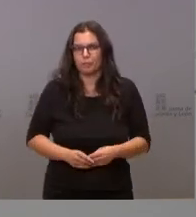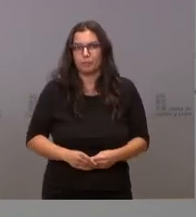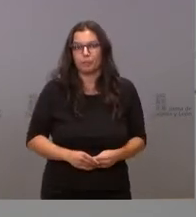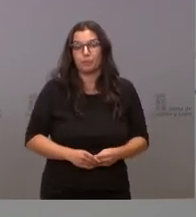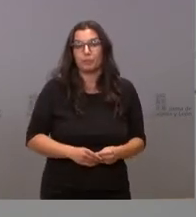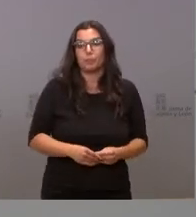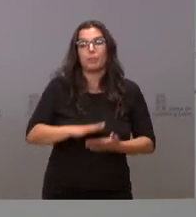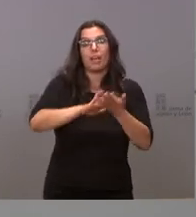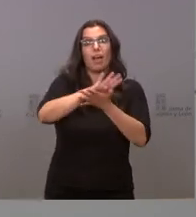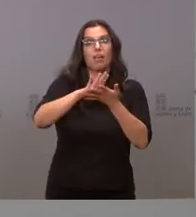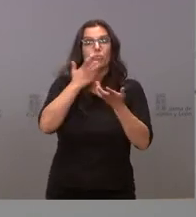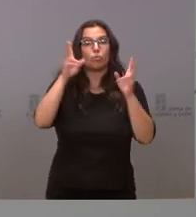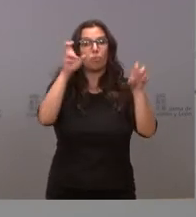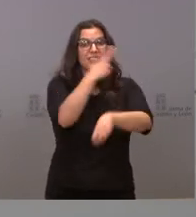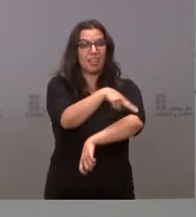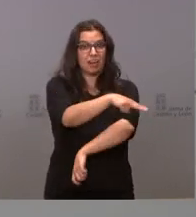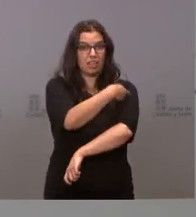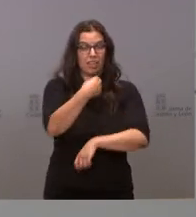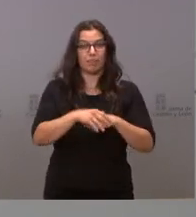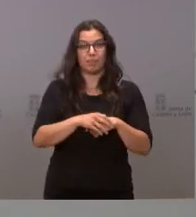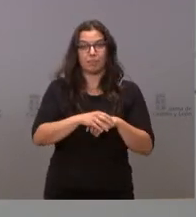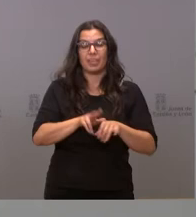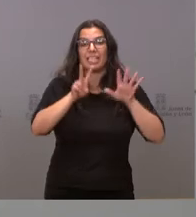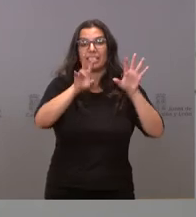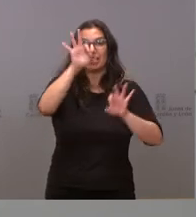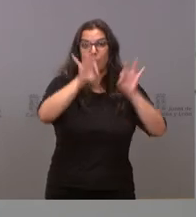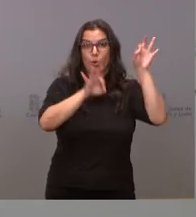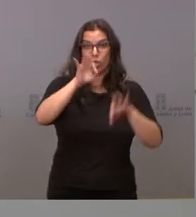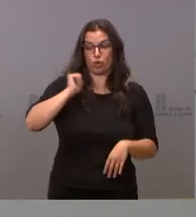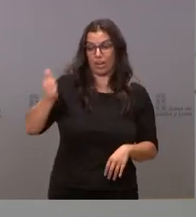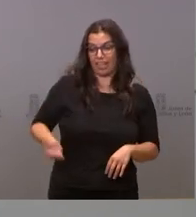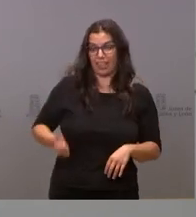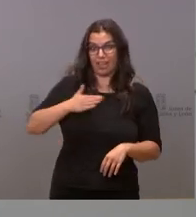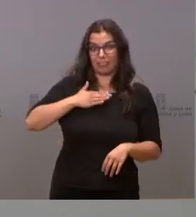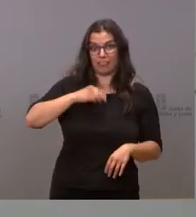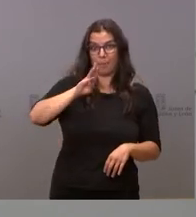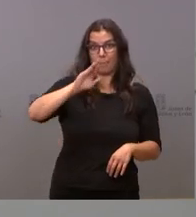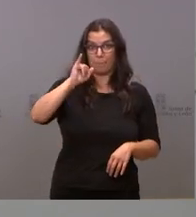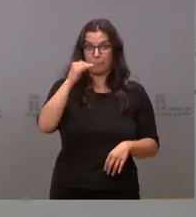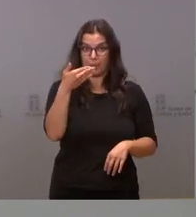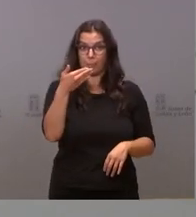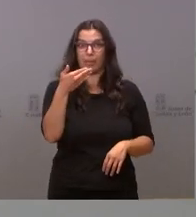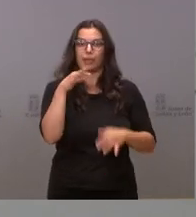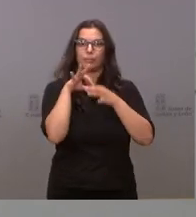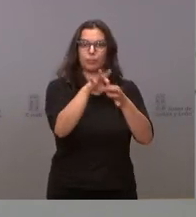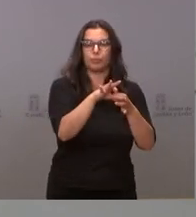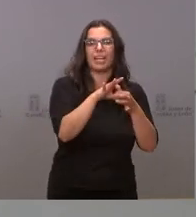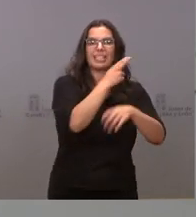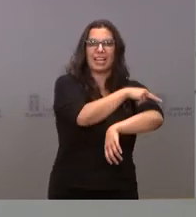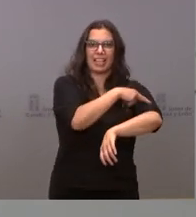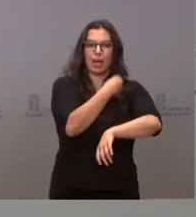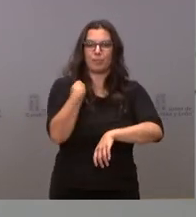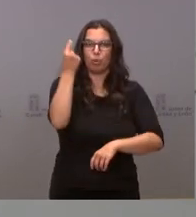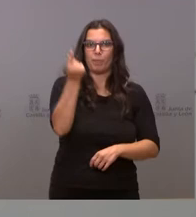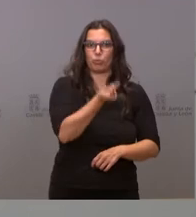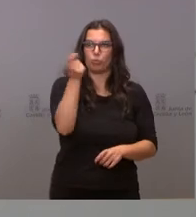Hablábamos de sanidad. Un 7% del Producto Interior Bruto en los presupuestos de la comunidad autónoma.